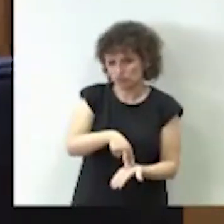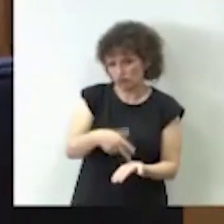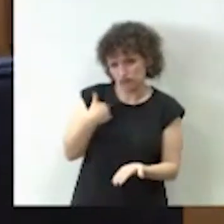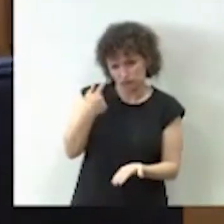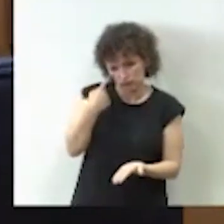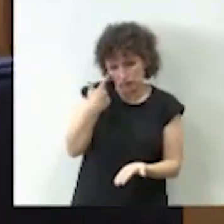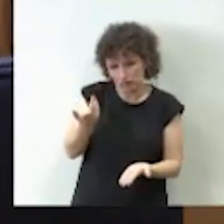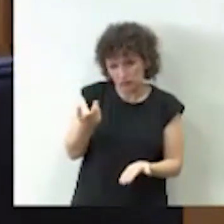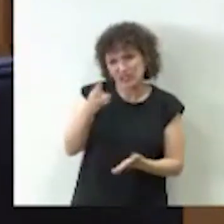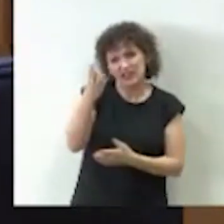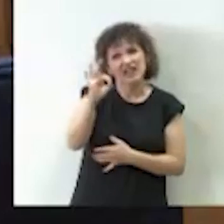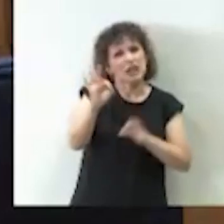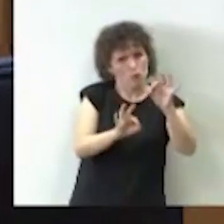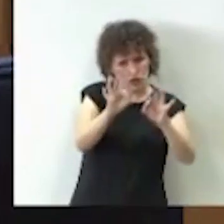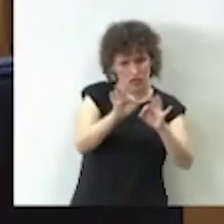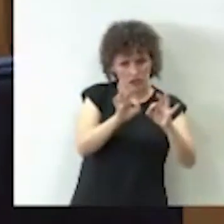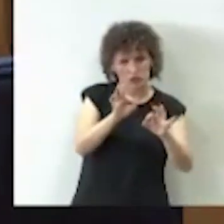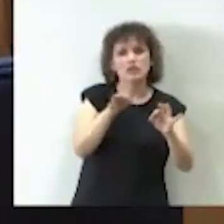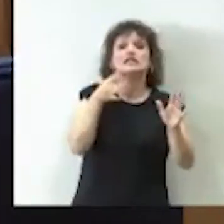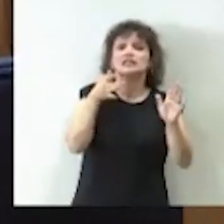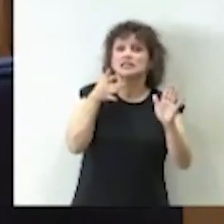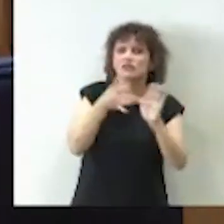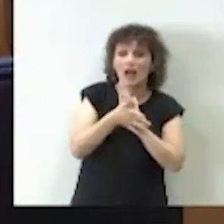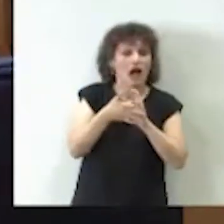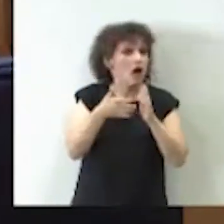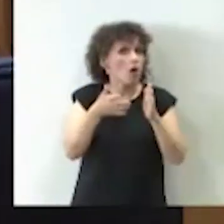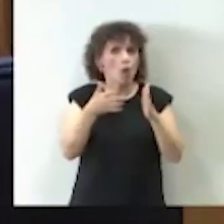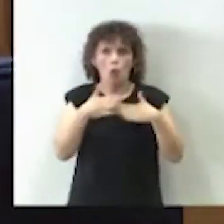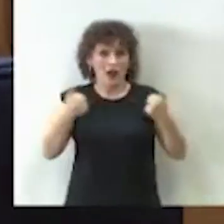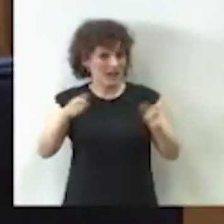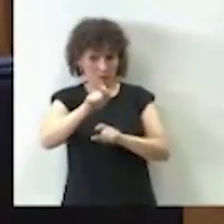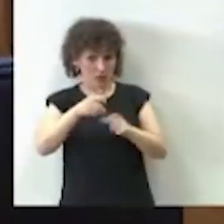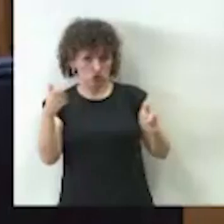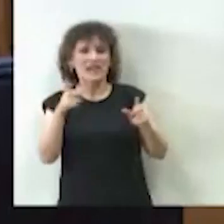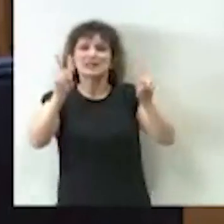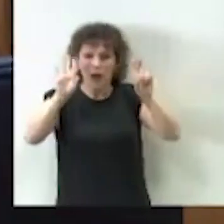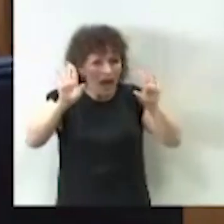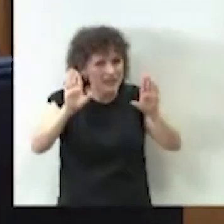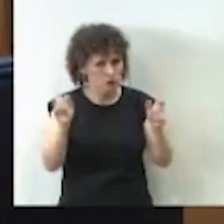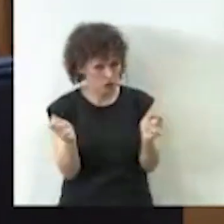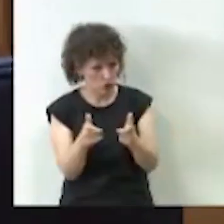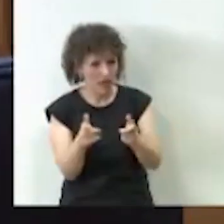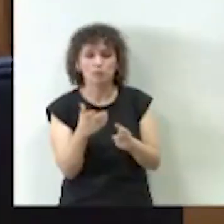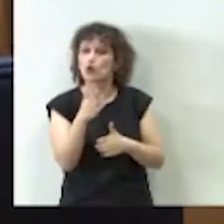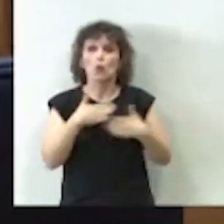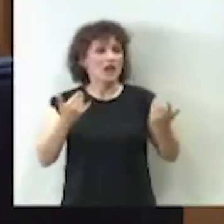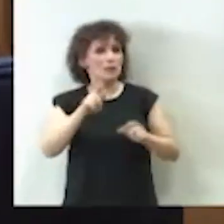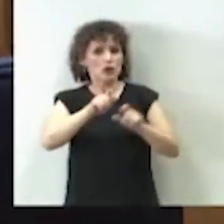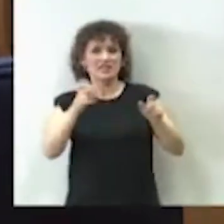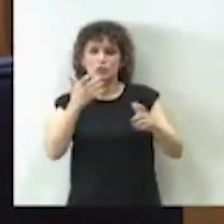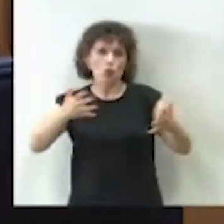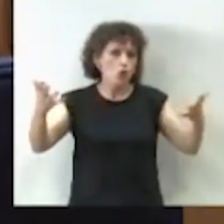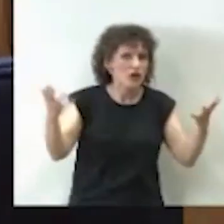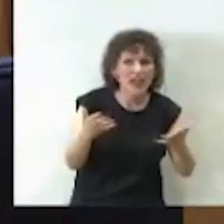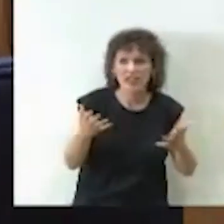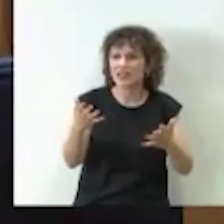30%, y desde luego cualquier persona, y le hablo por la Seguridad Social en este caso concretamente, cualquier persona que tuviera una urgencia,